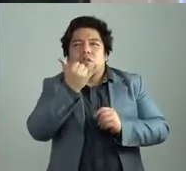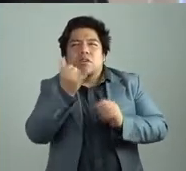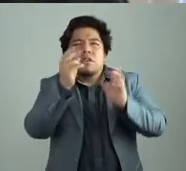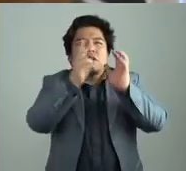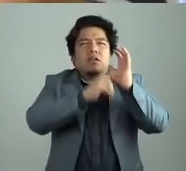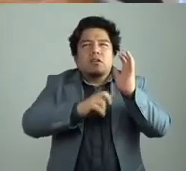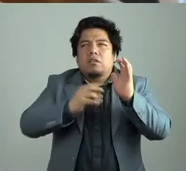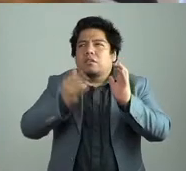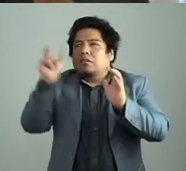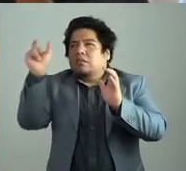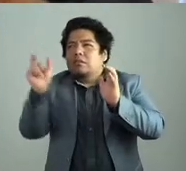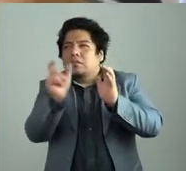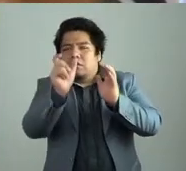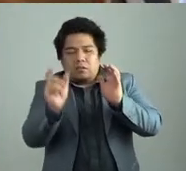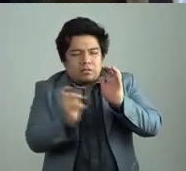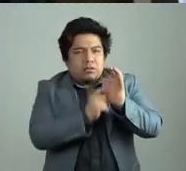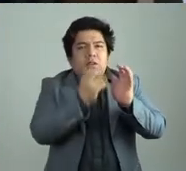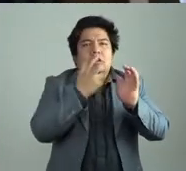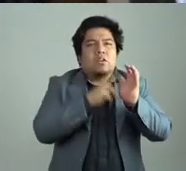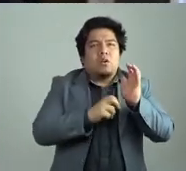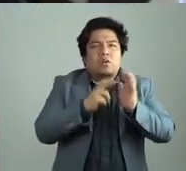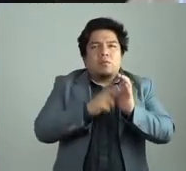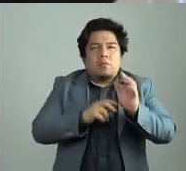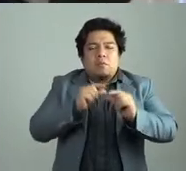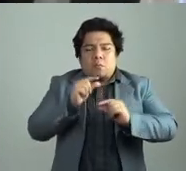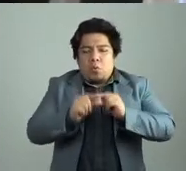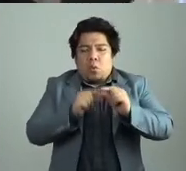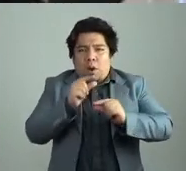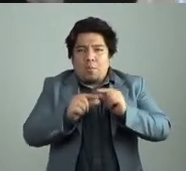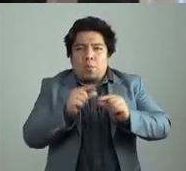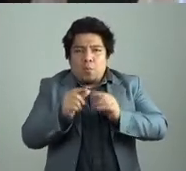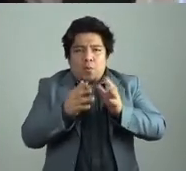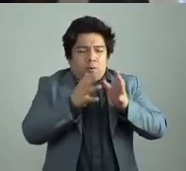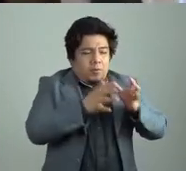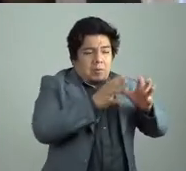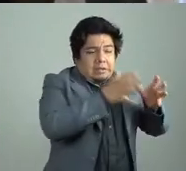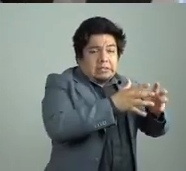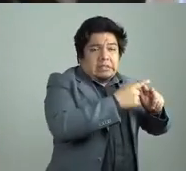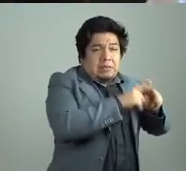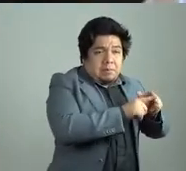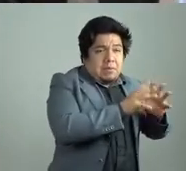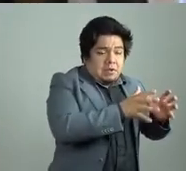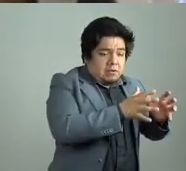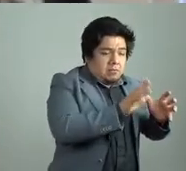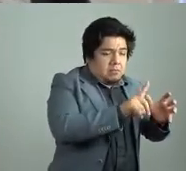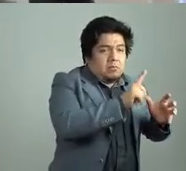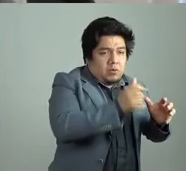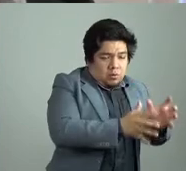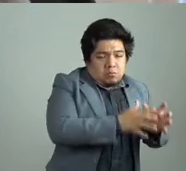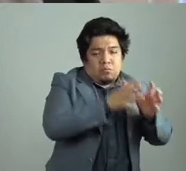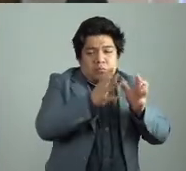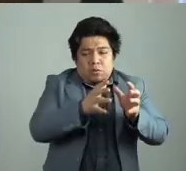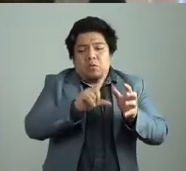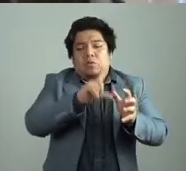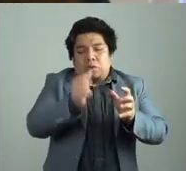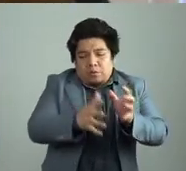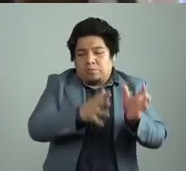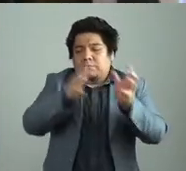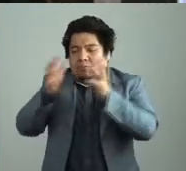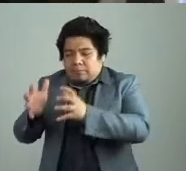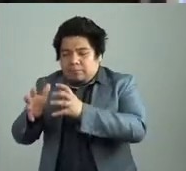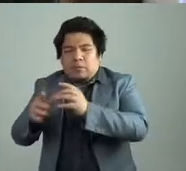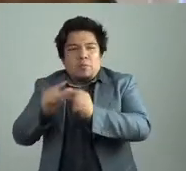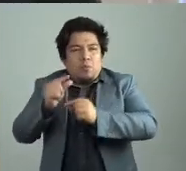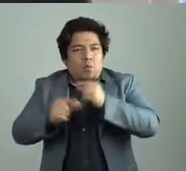desescribo de alguna manera, voy tratando de armar algo, ¿no? Darle un sentido, que por lo